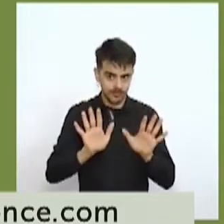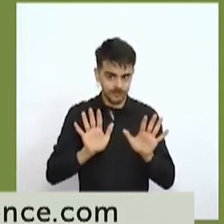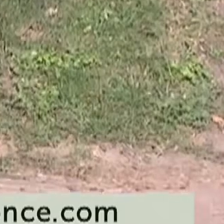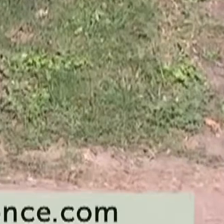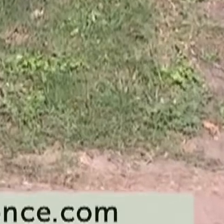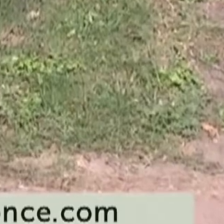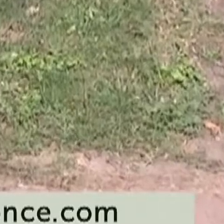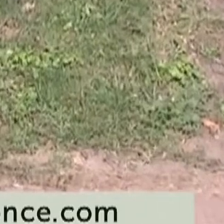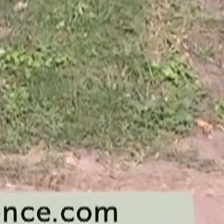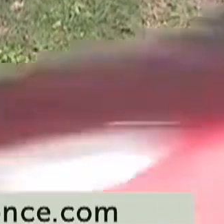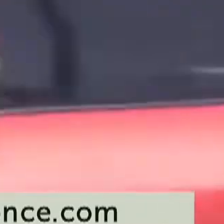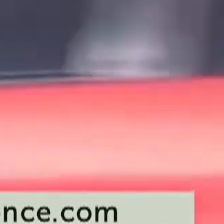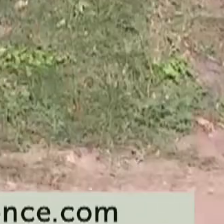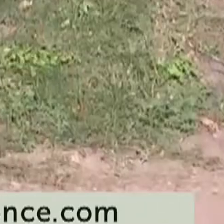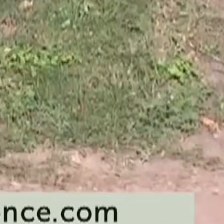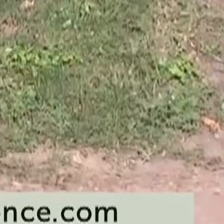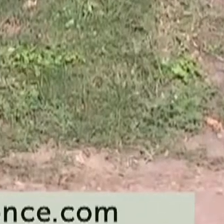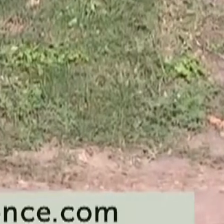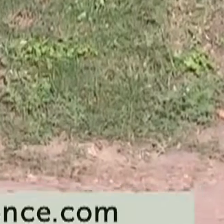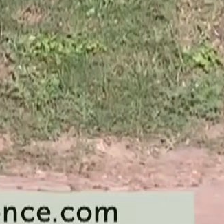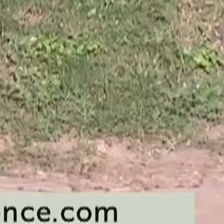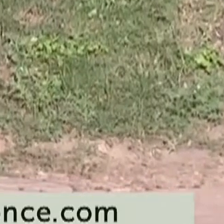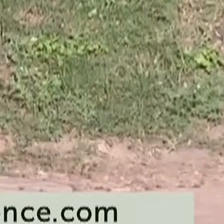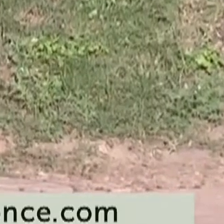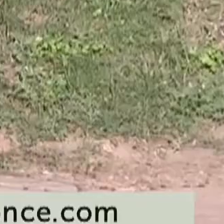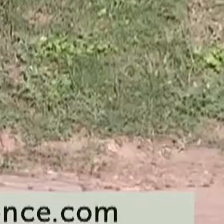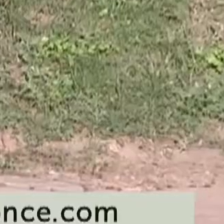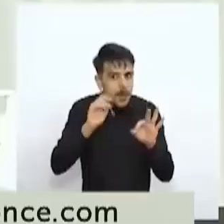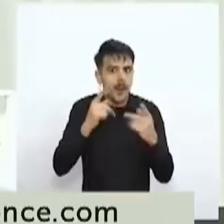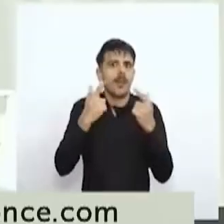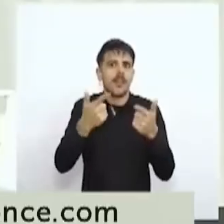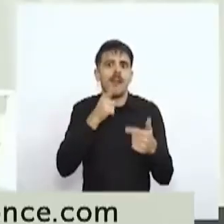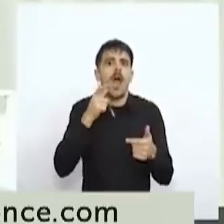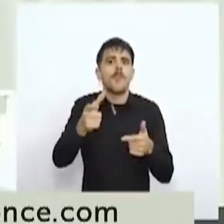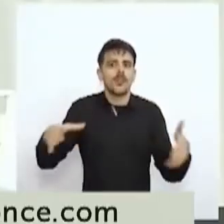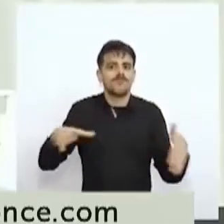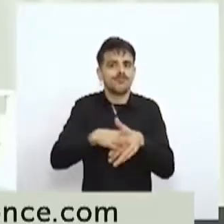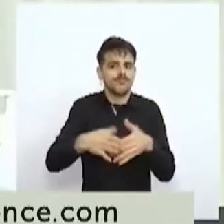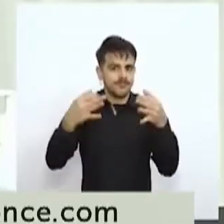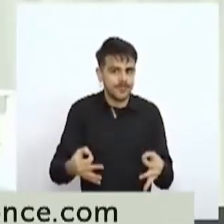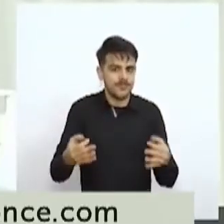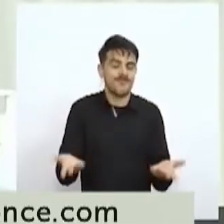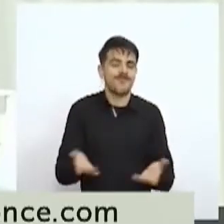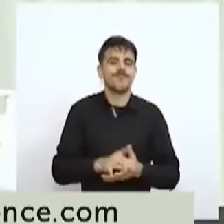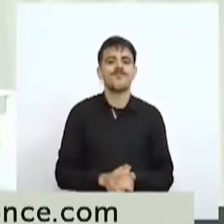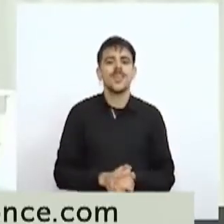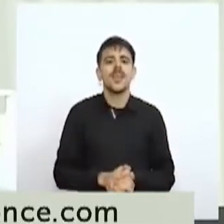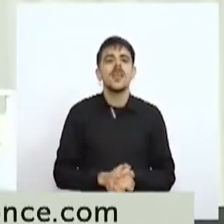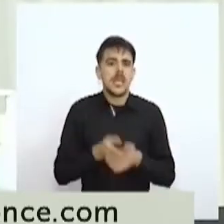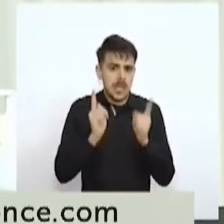9 en la ciudad de Paraná y 1 en la ciudad de Santa Ana. Comentarles una vez más,